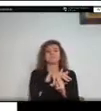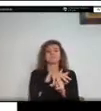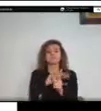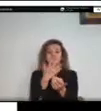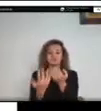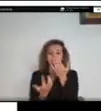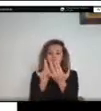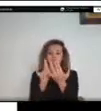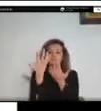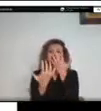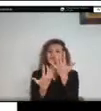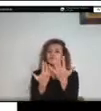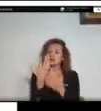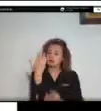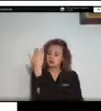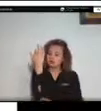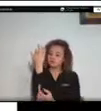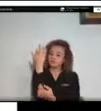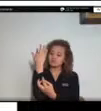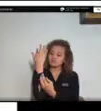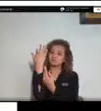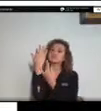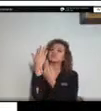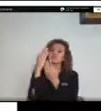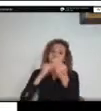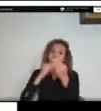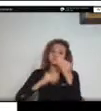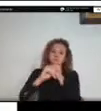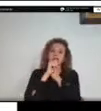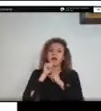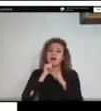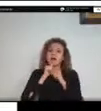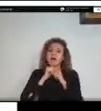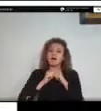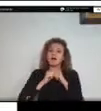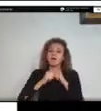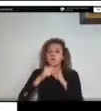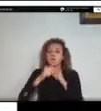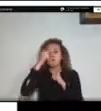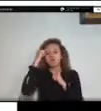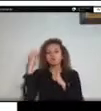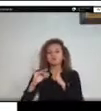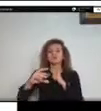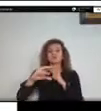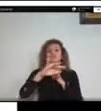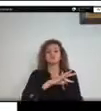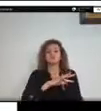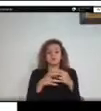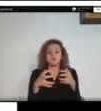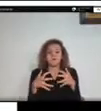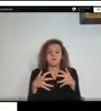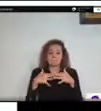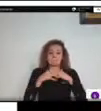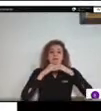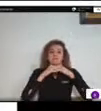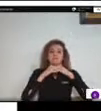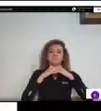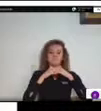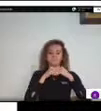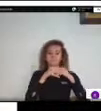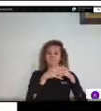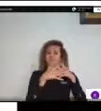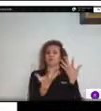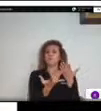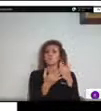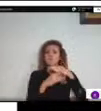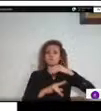afecta la capa vegetal genera compactación y afecta los nutrientes del suelo